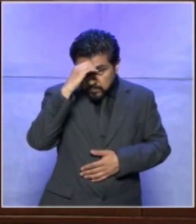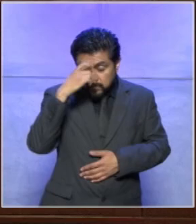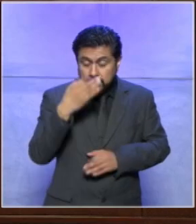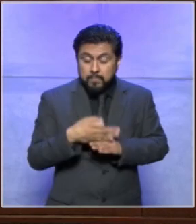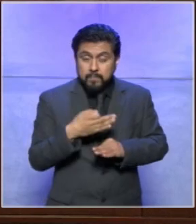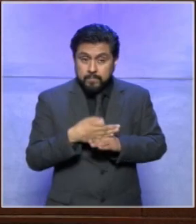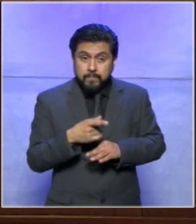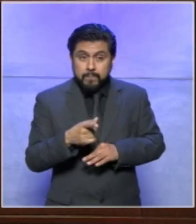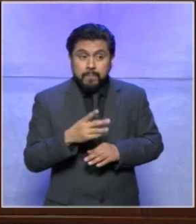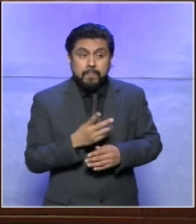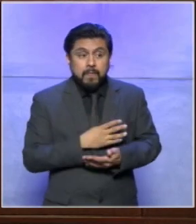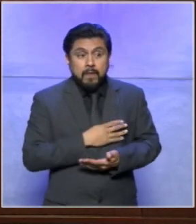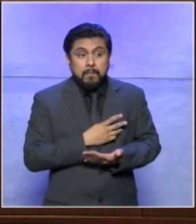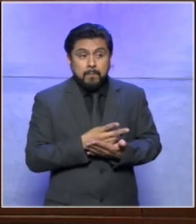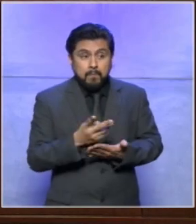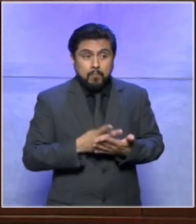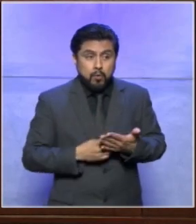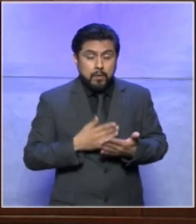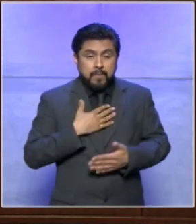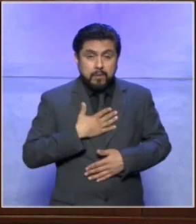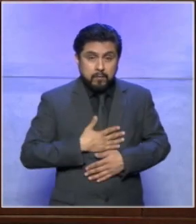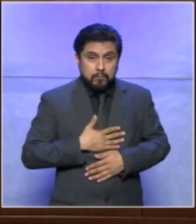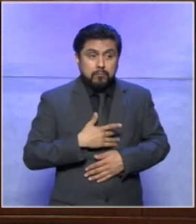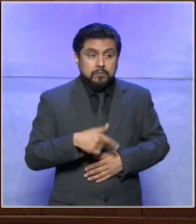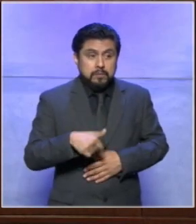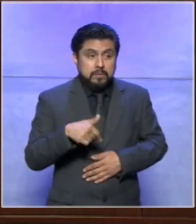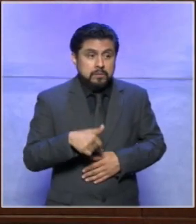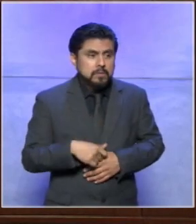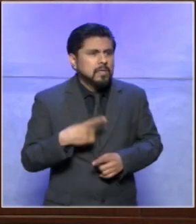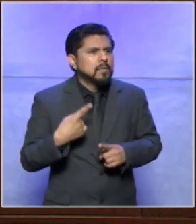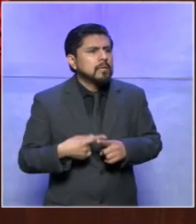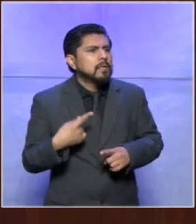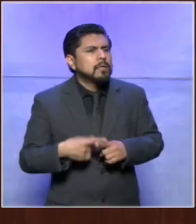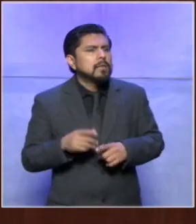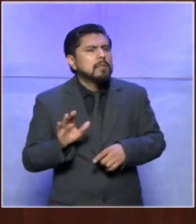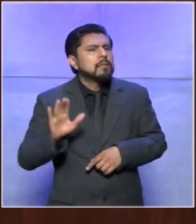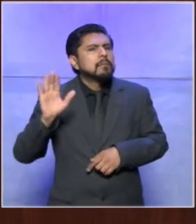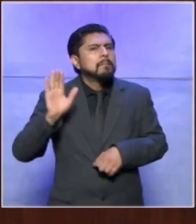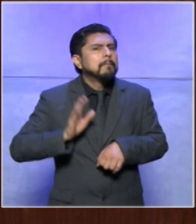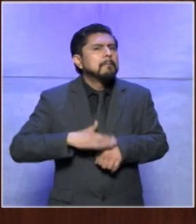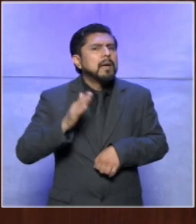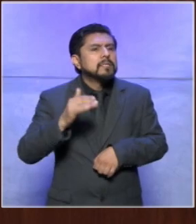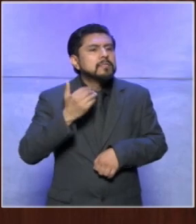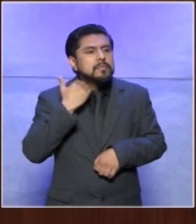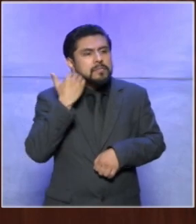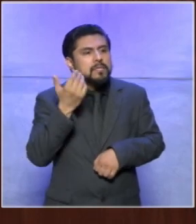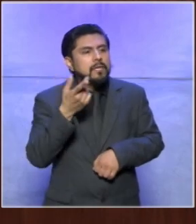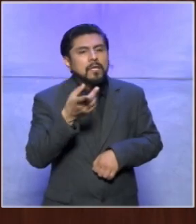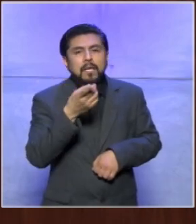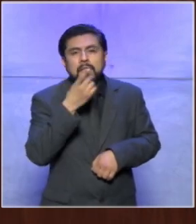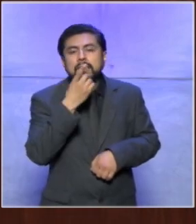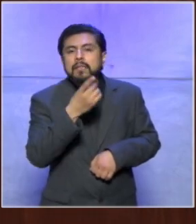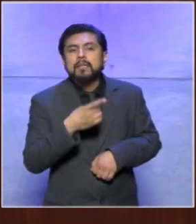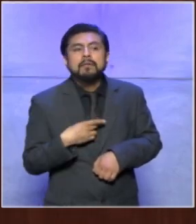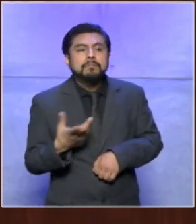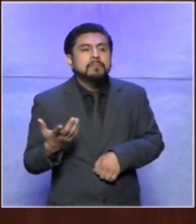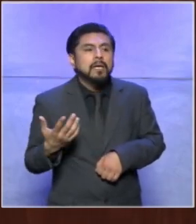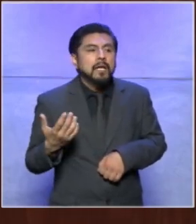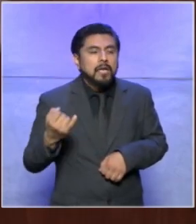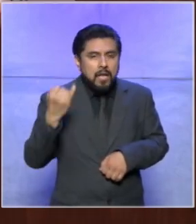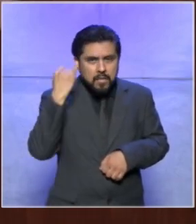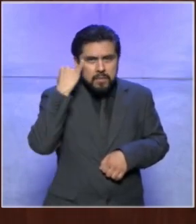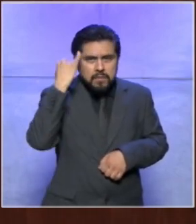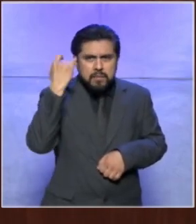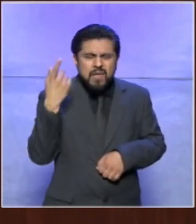en el marco de este programa justicia electoral a la semana un programa del tribunal electoral alguien más que hasta el momento tenga ya la